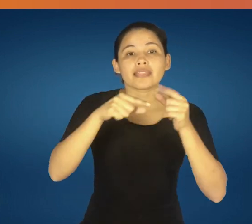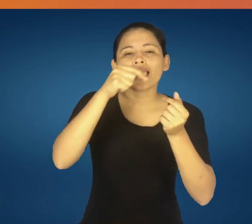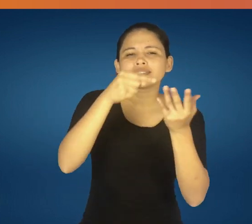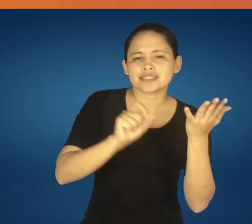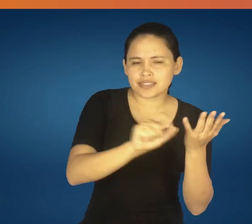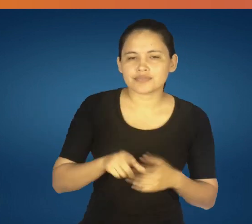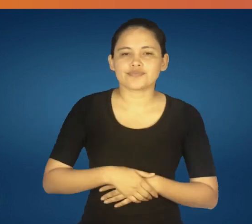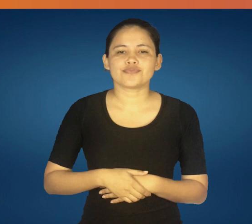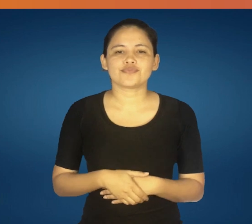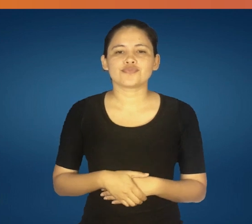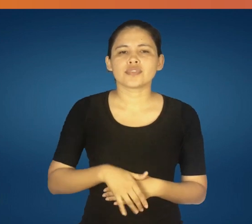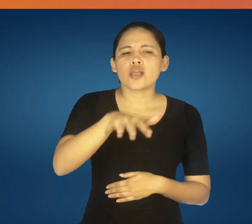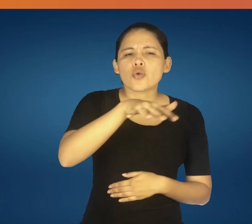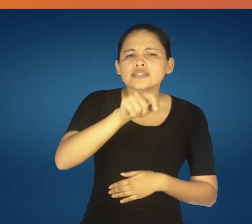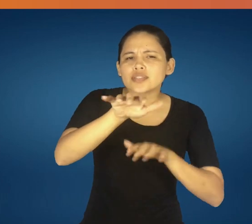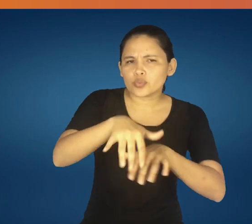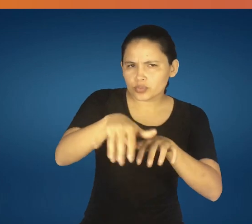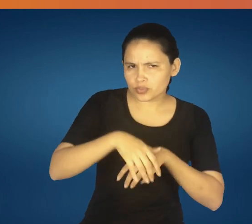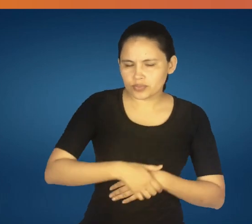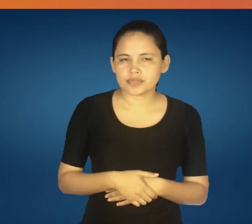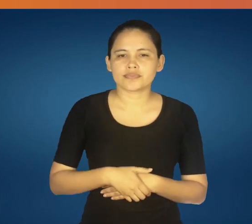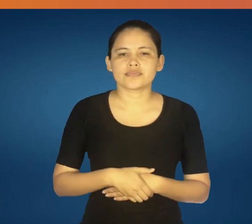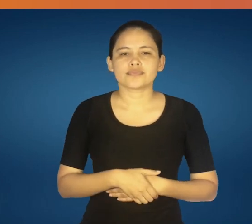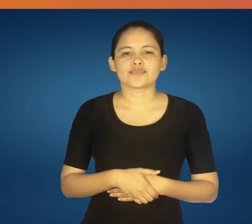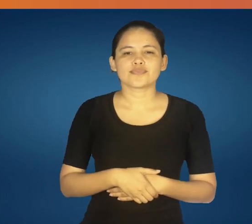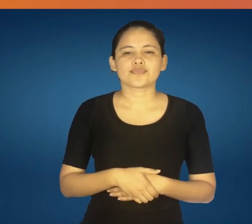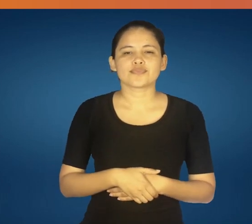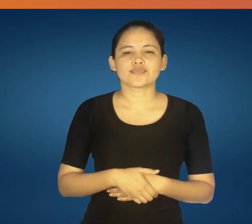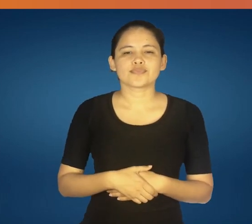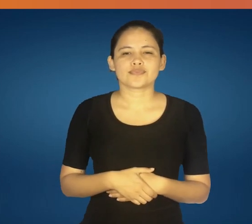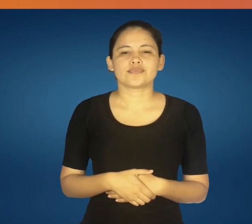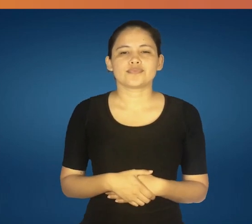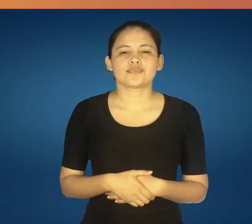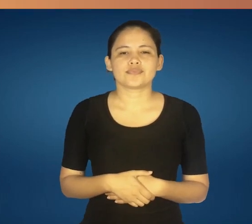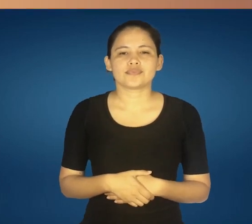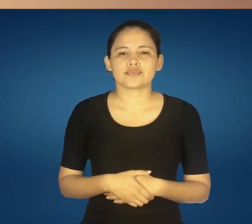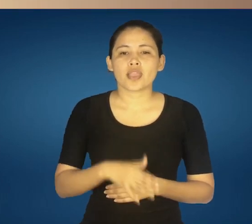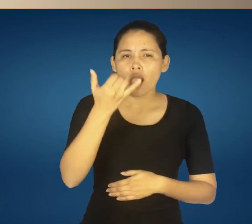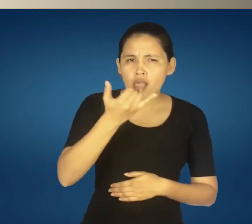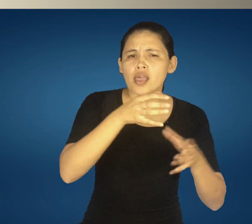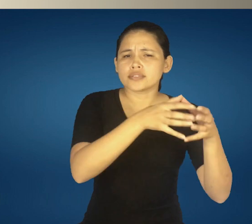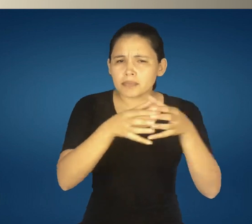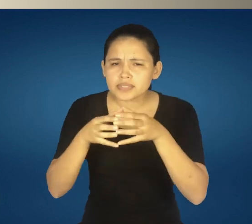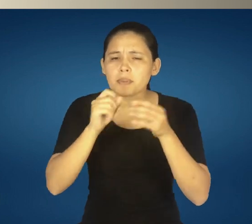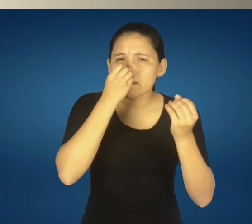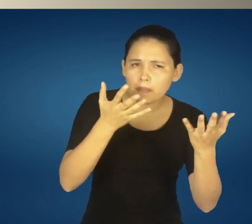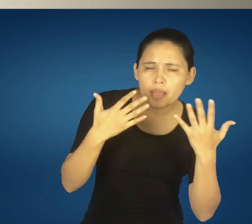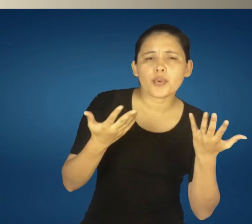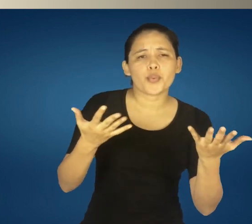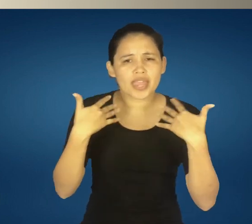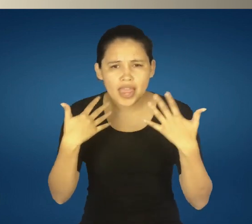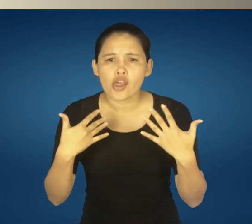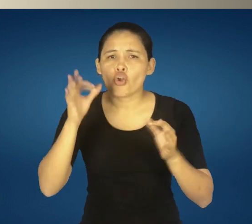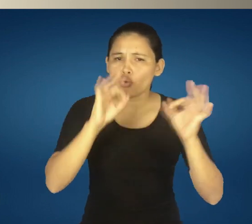características de la planta y el lugar donde se cultive. Hay especies de primavera-verano,